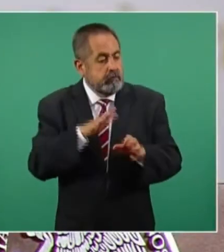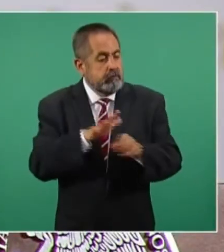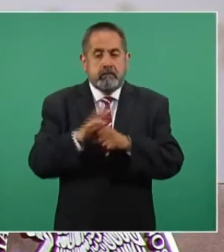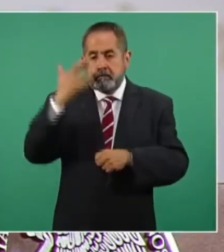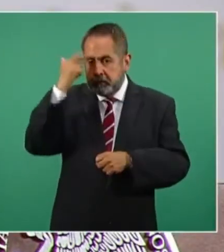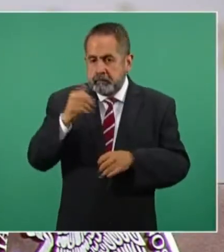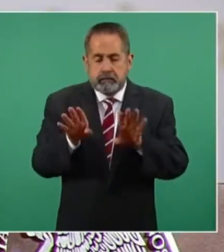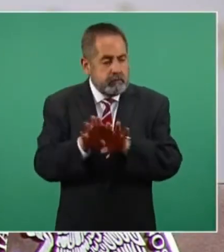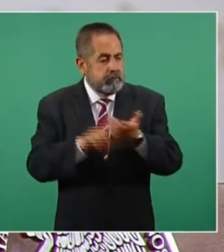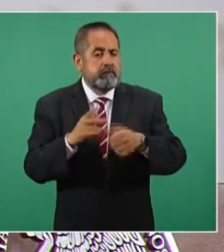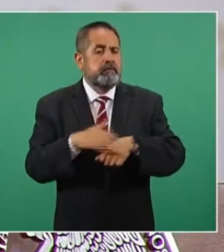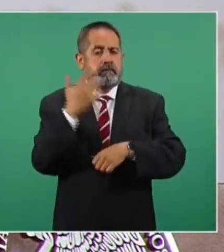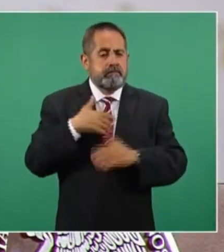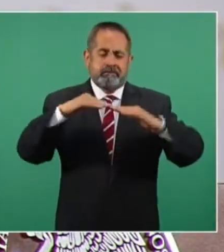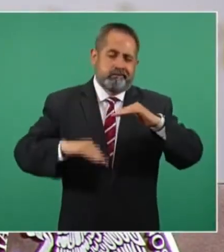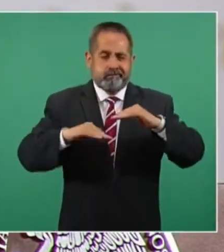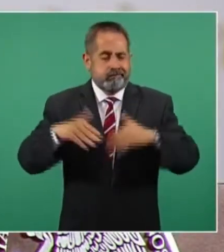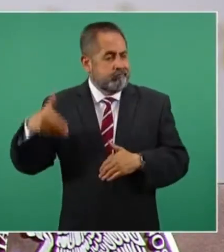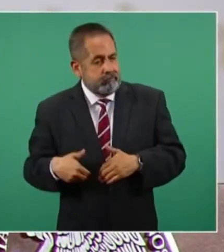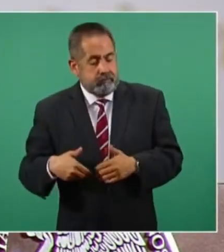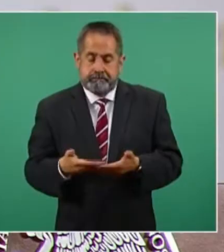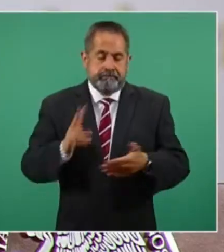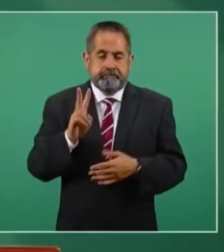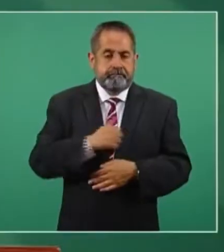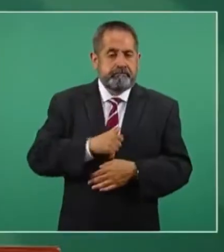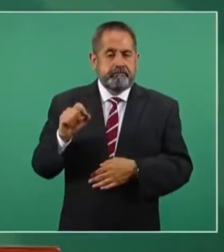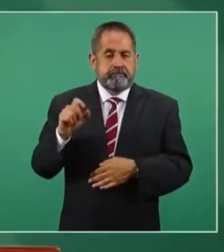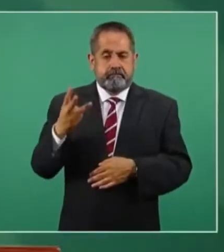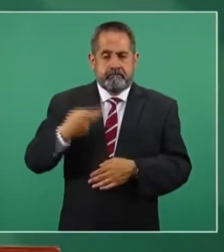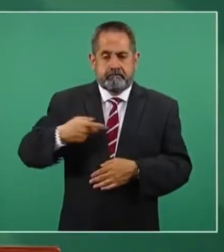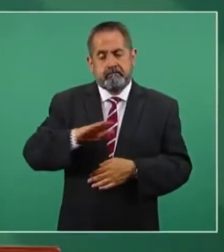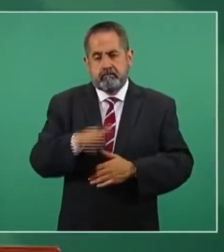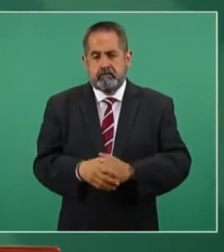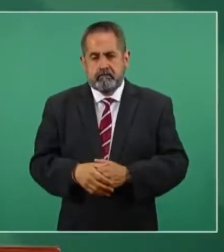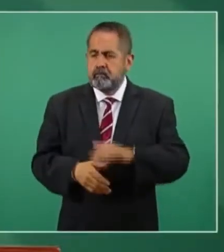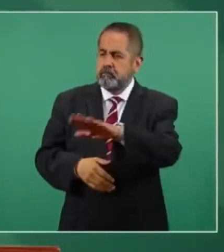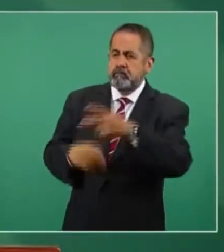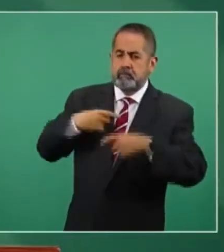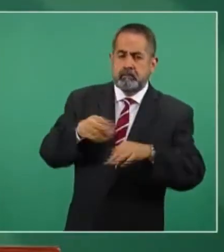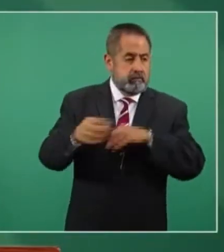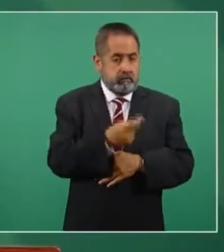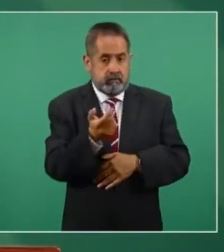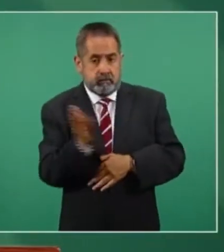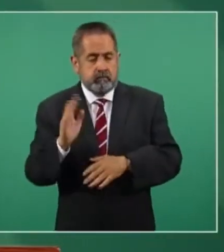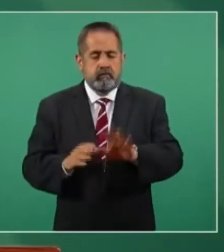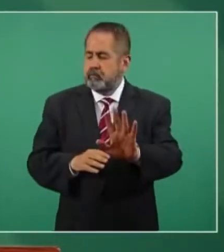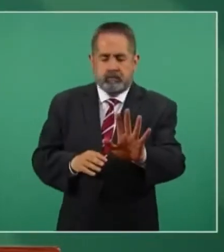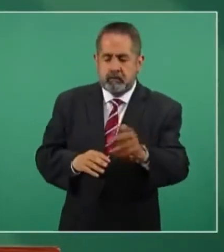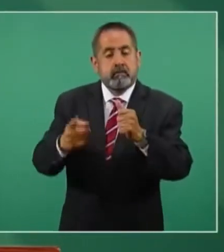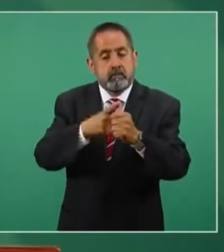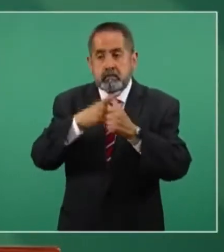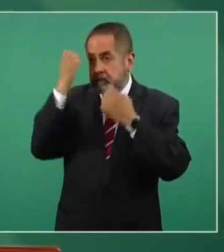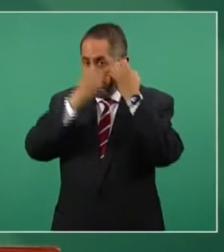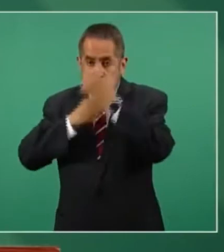fueron las causas de este incidente, donde lamentablemente hasta el momento 23 personas perdieron la vida. ¿No hay personas cesadas todavía? Hasta que no se haga un peritaje y